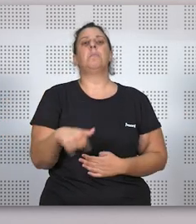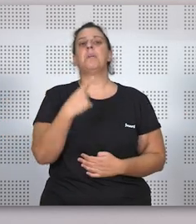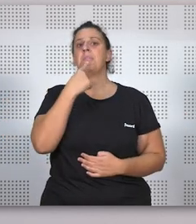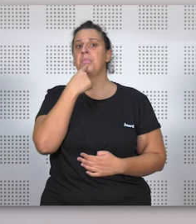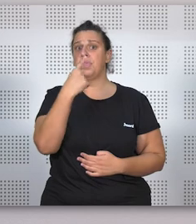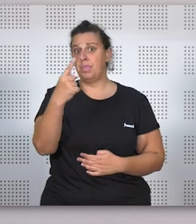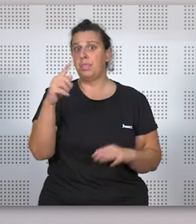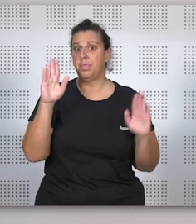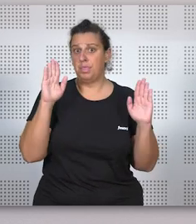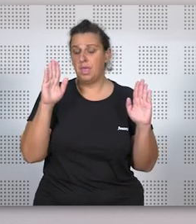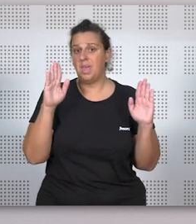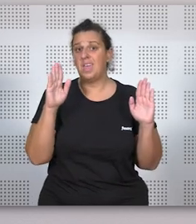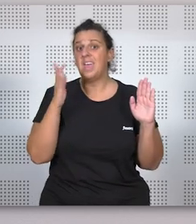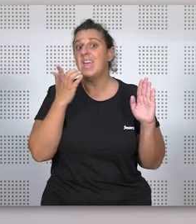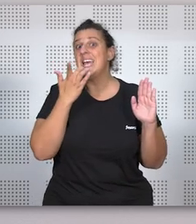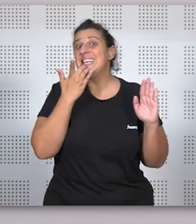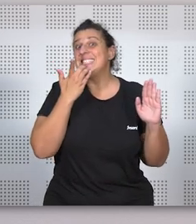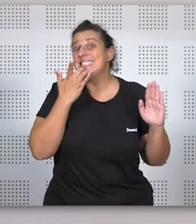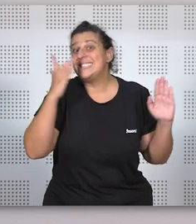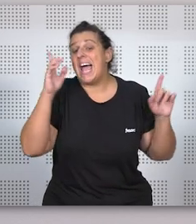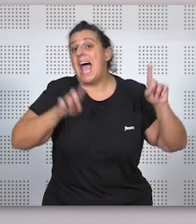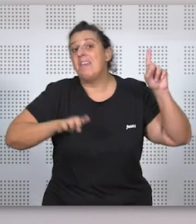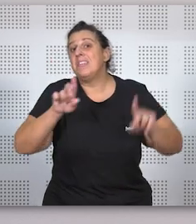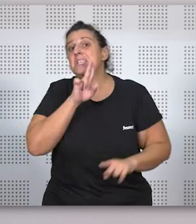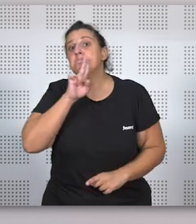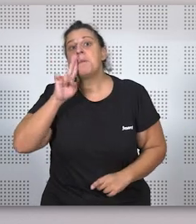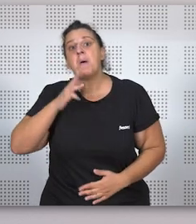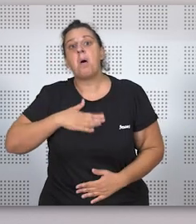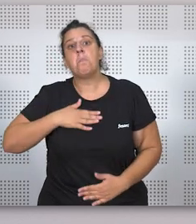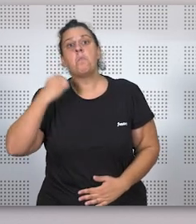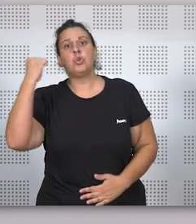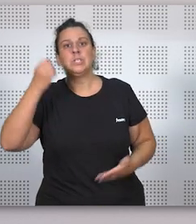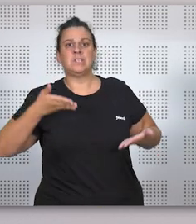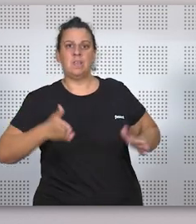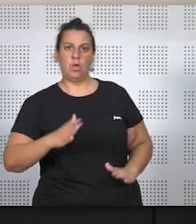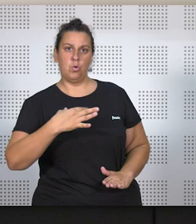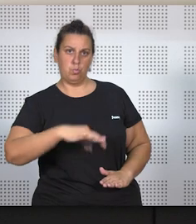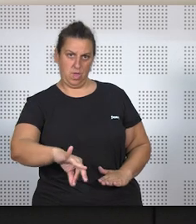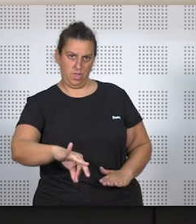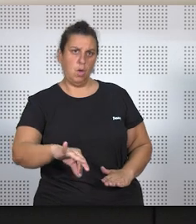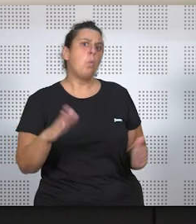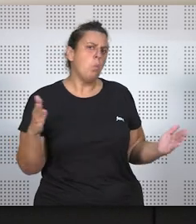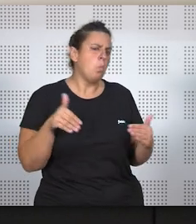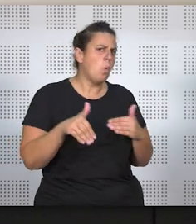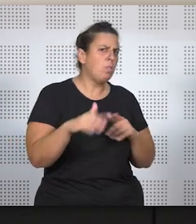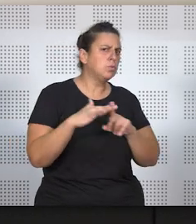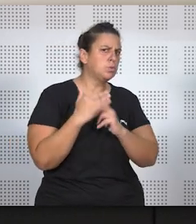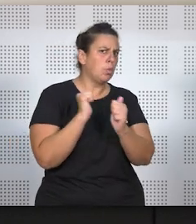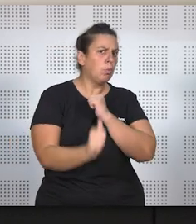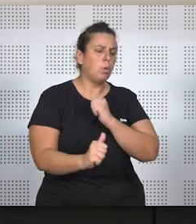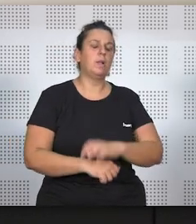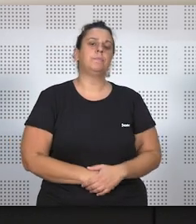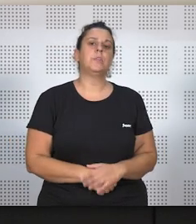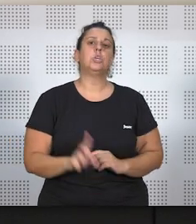establecía, decía, en su defecto, a veces puede la madre tener la patria potestad. ¿Cuál era ese defecto? Es decir, ¿en qué